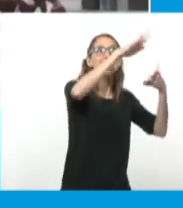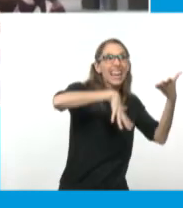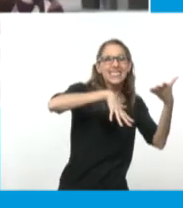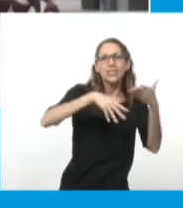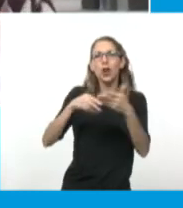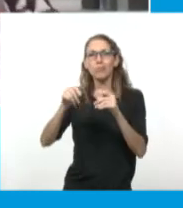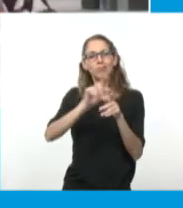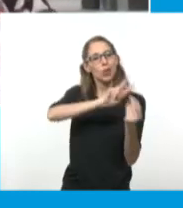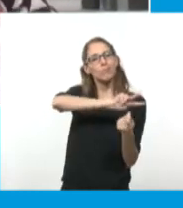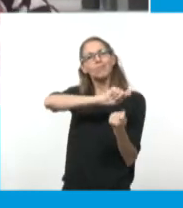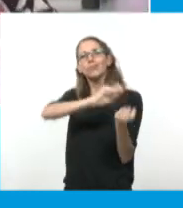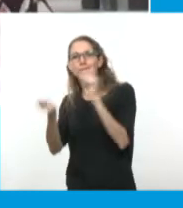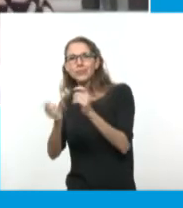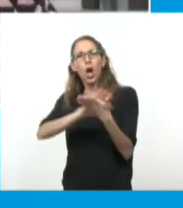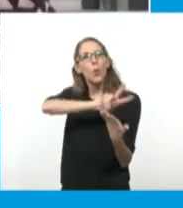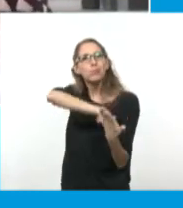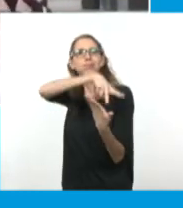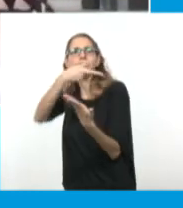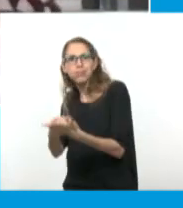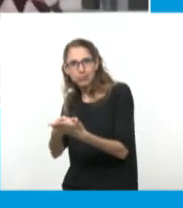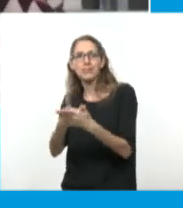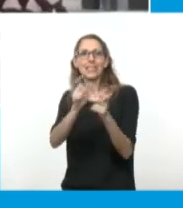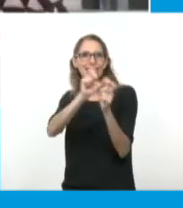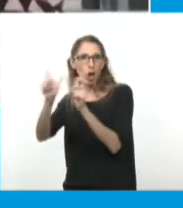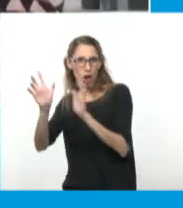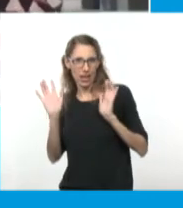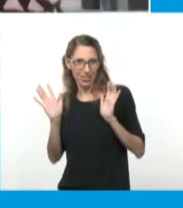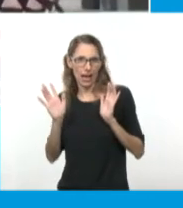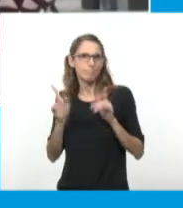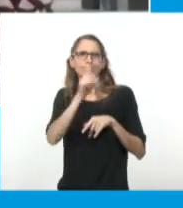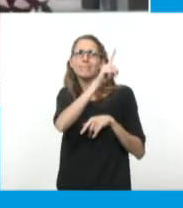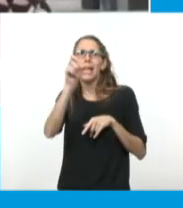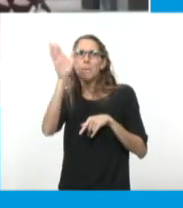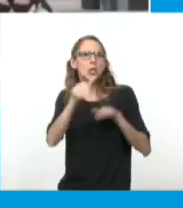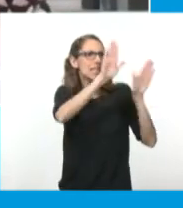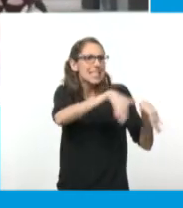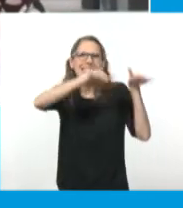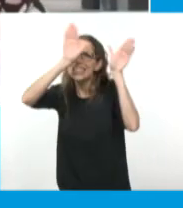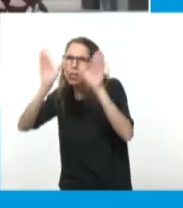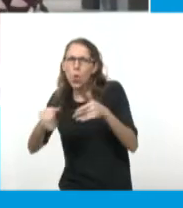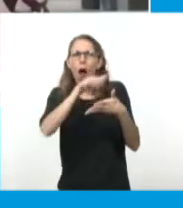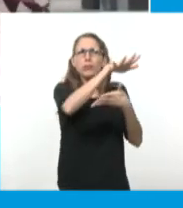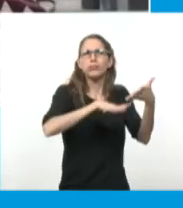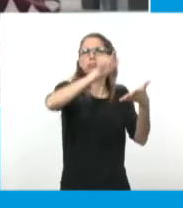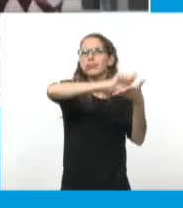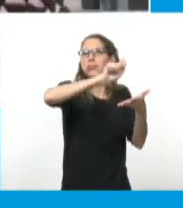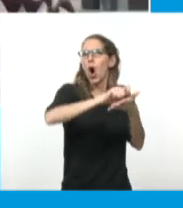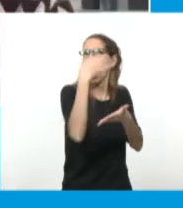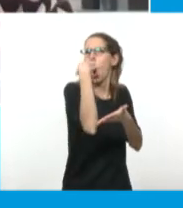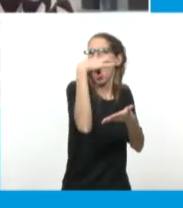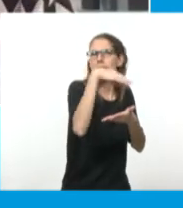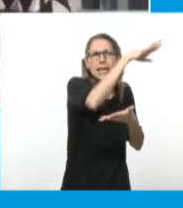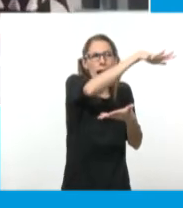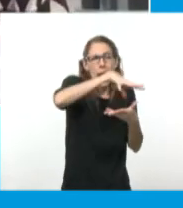representado 100% la obra del autor tal cual y es fiel, fiel,